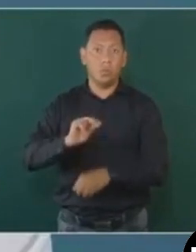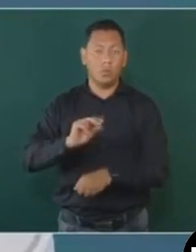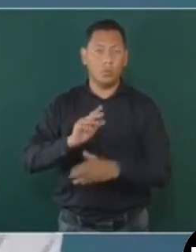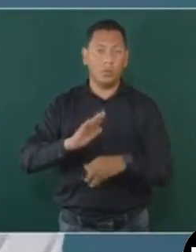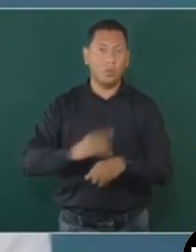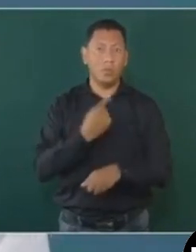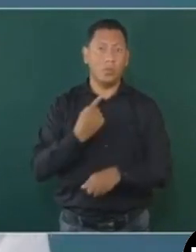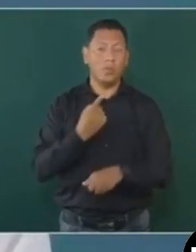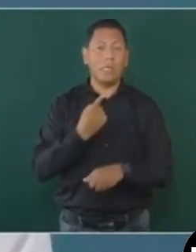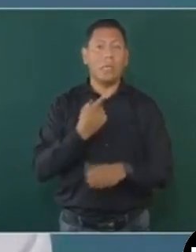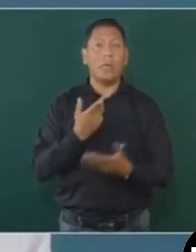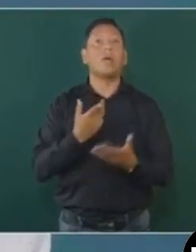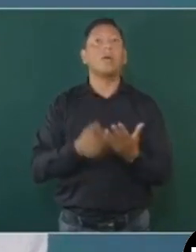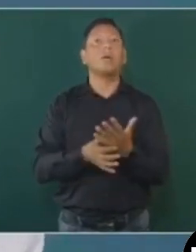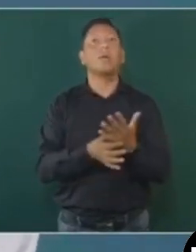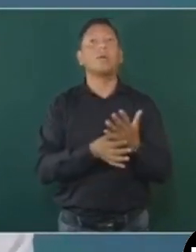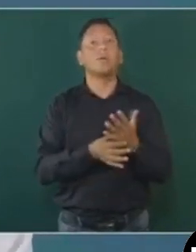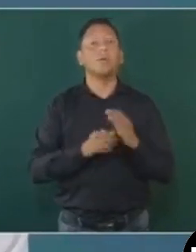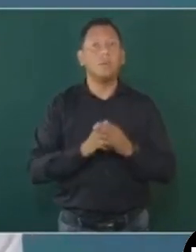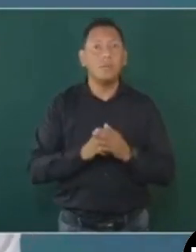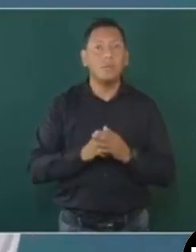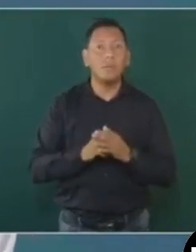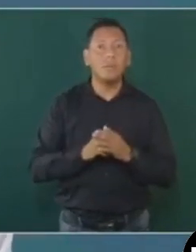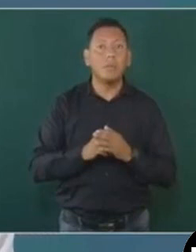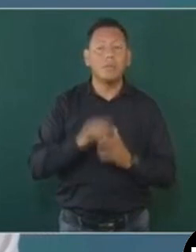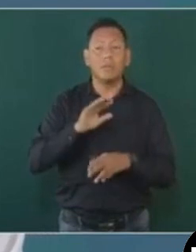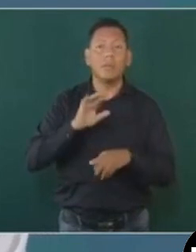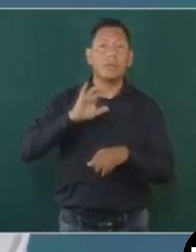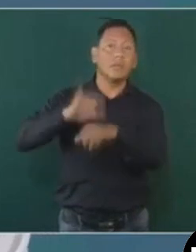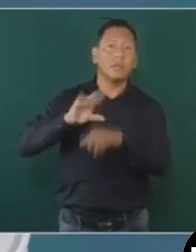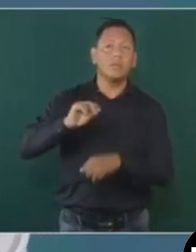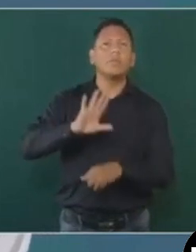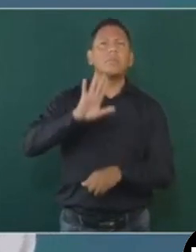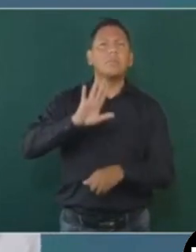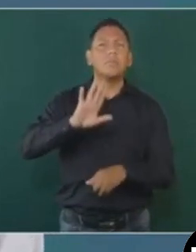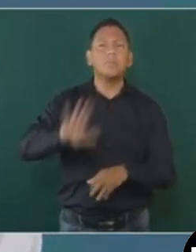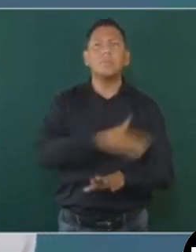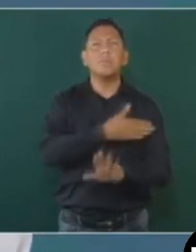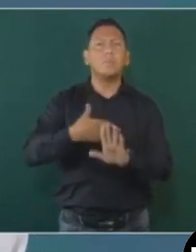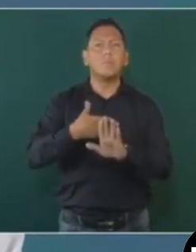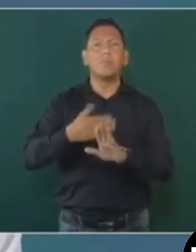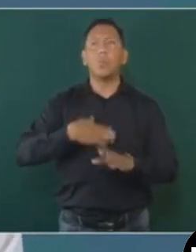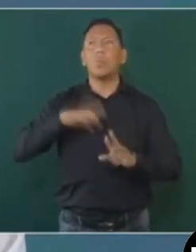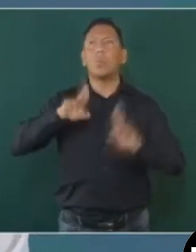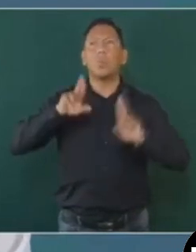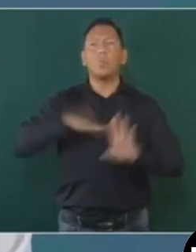porque es como si se agraviara a la democracia.